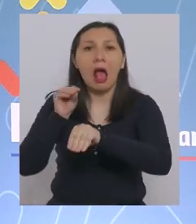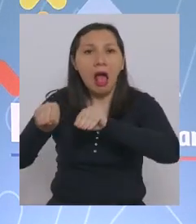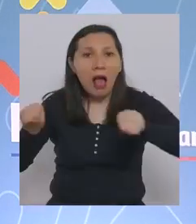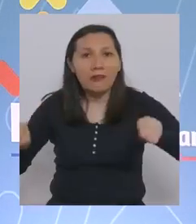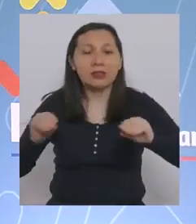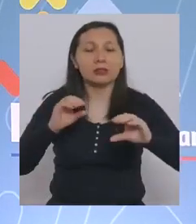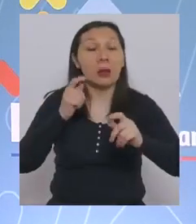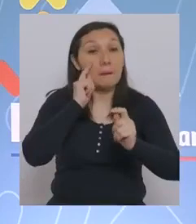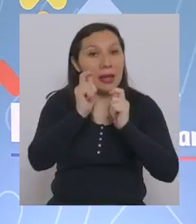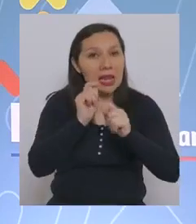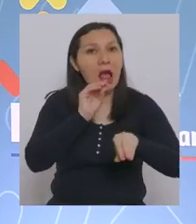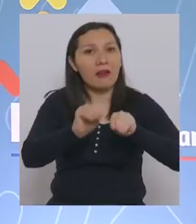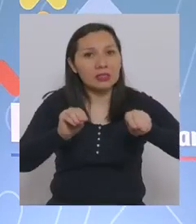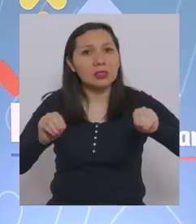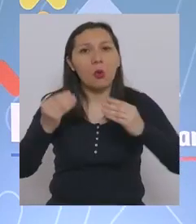de riesgo en relación de las medidas de autocuidado. Gracias.